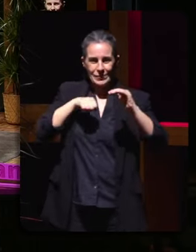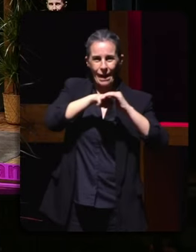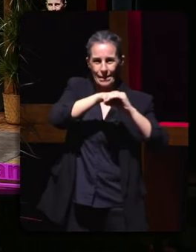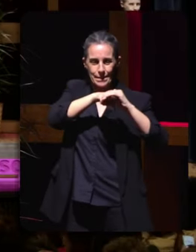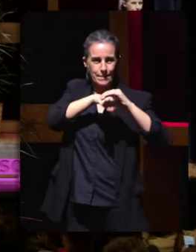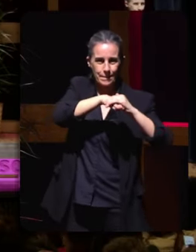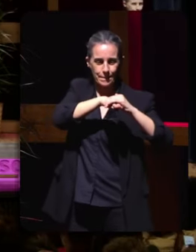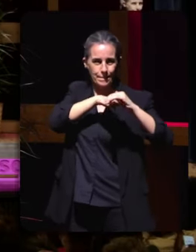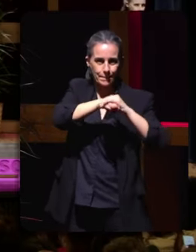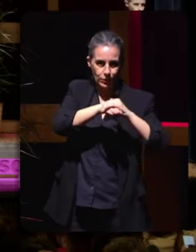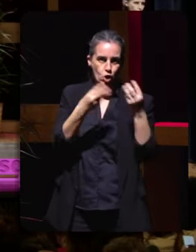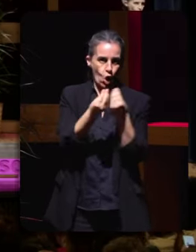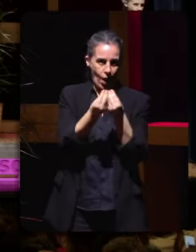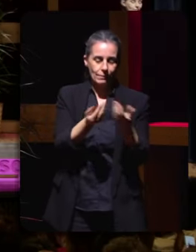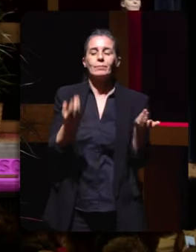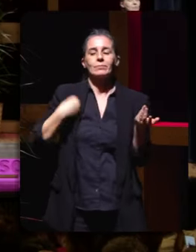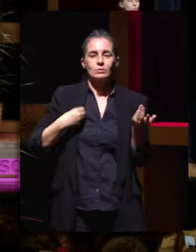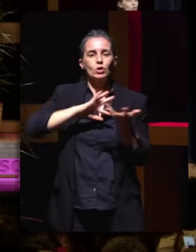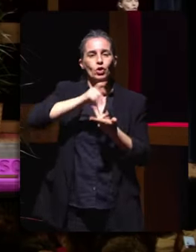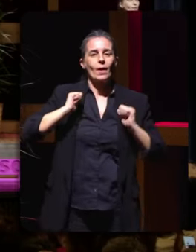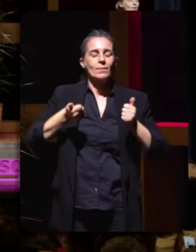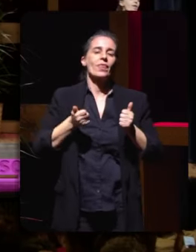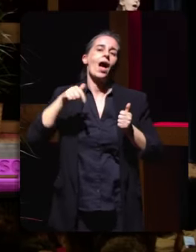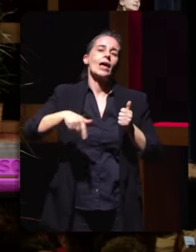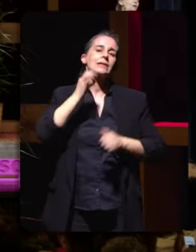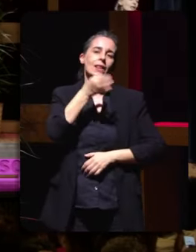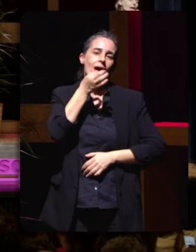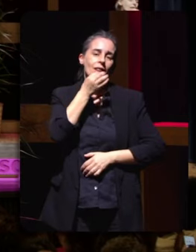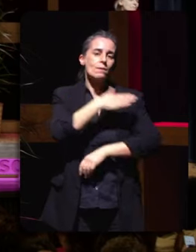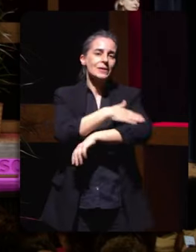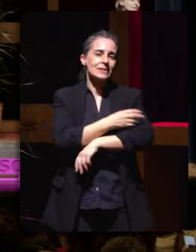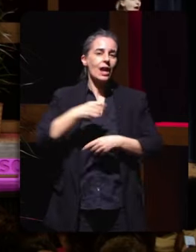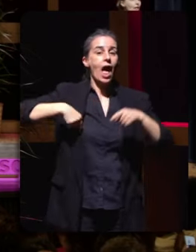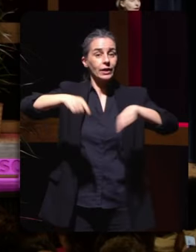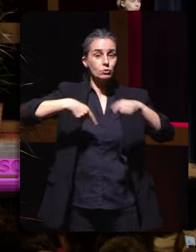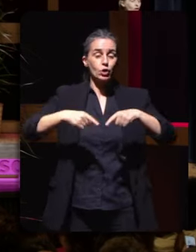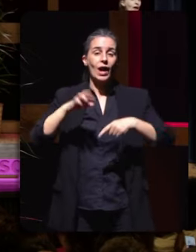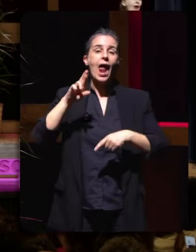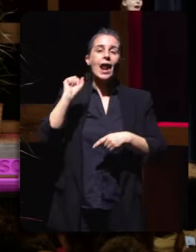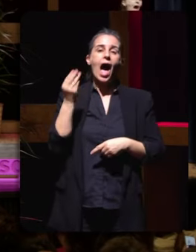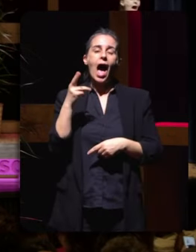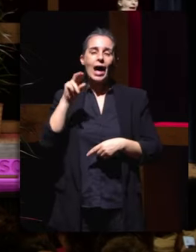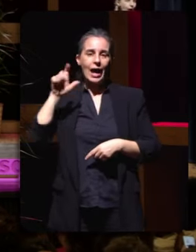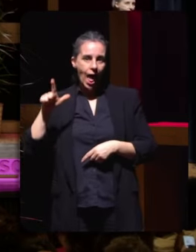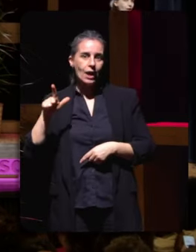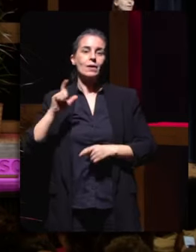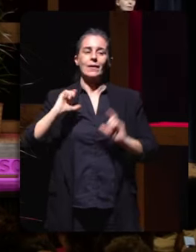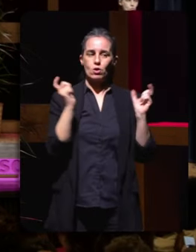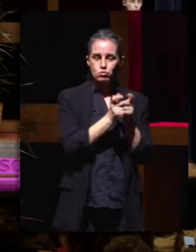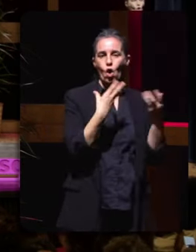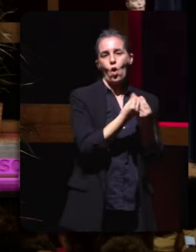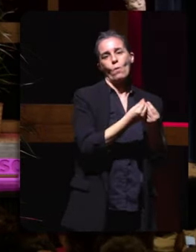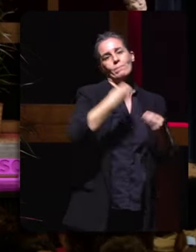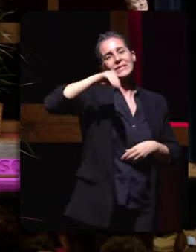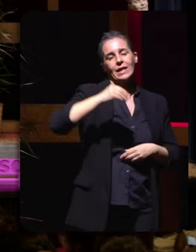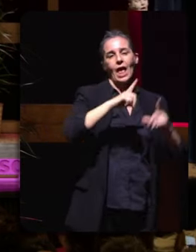son las dos dimisiones con las que se va a presentar esta tarde la ministra de Transportes Raquel Sánchez en la reunión que va a mantener con los presidentes de Asturias, Adrián